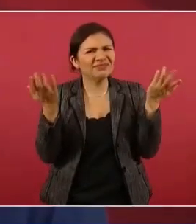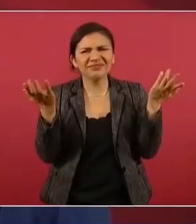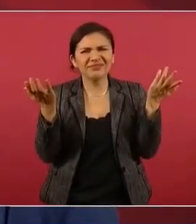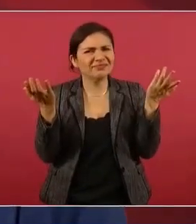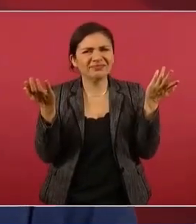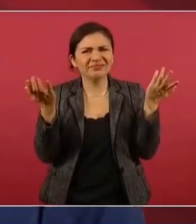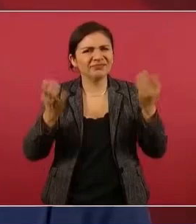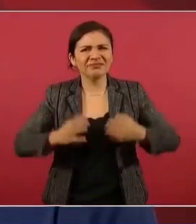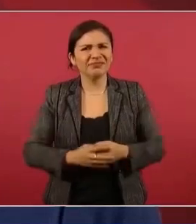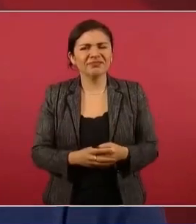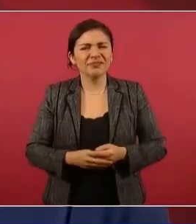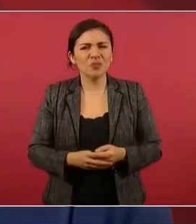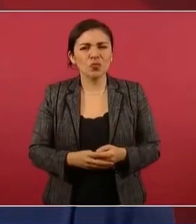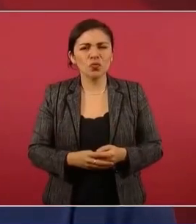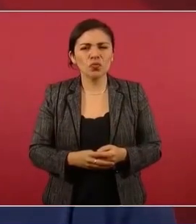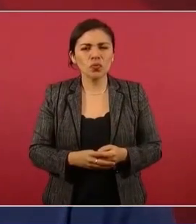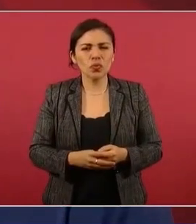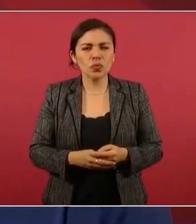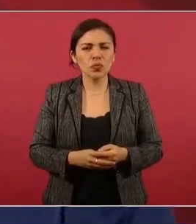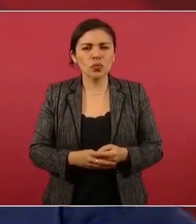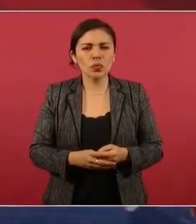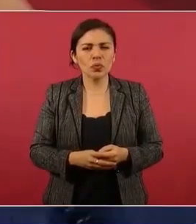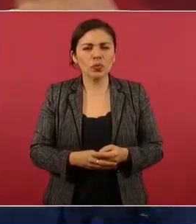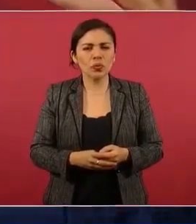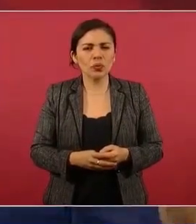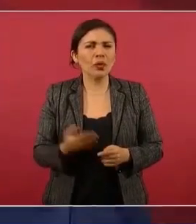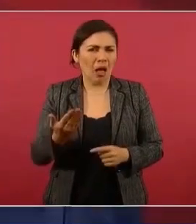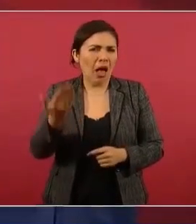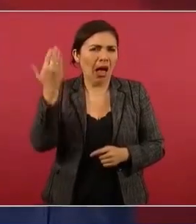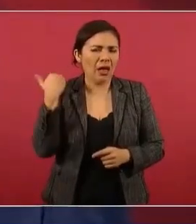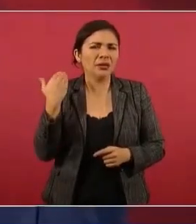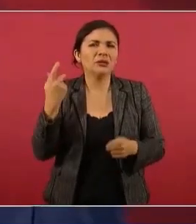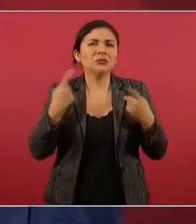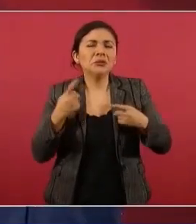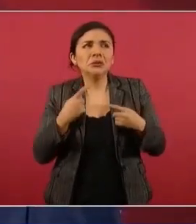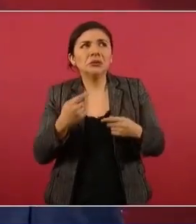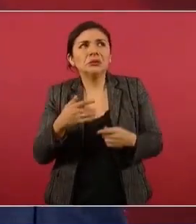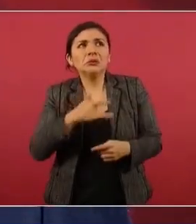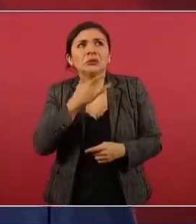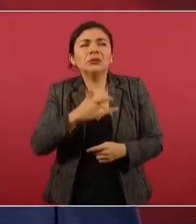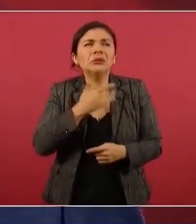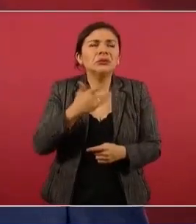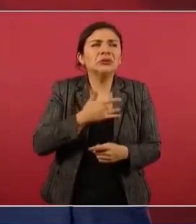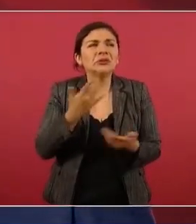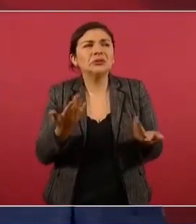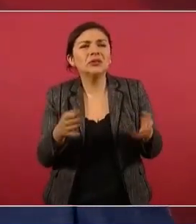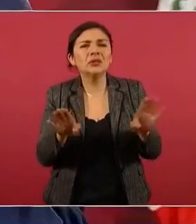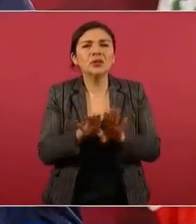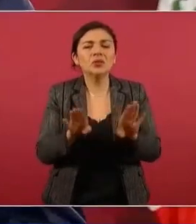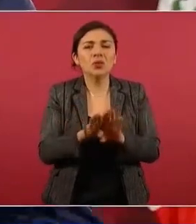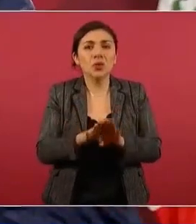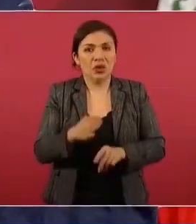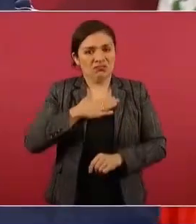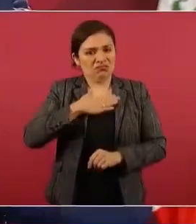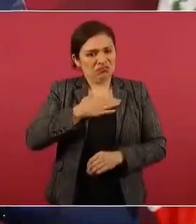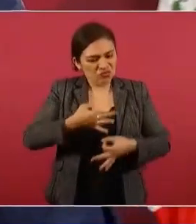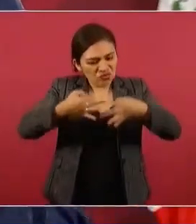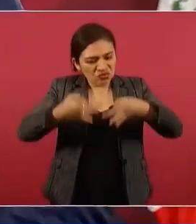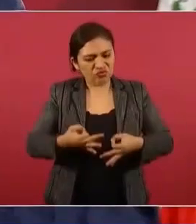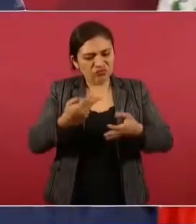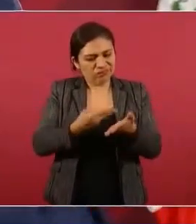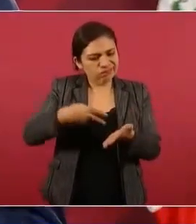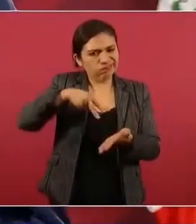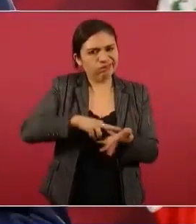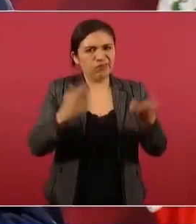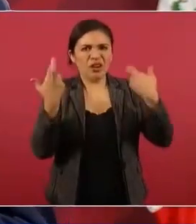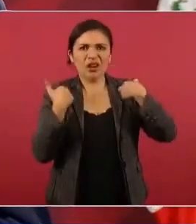comprendían que representaban a un